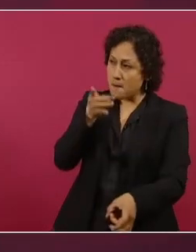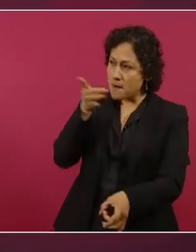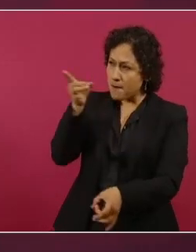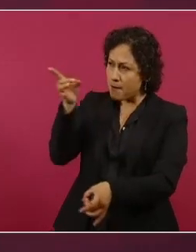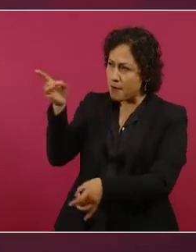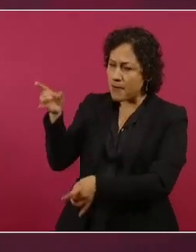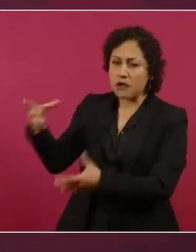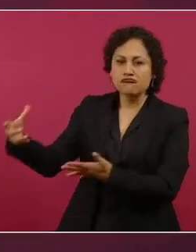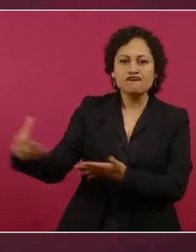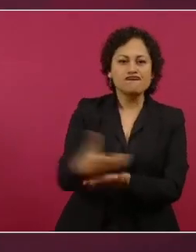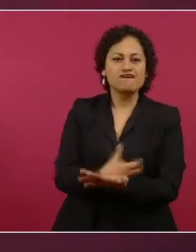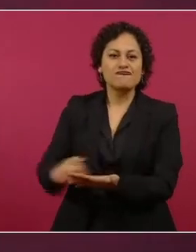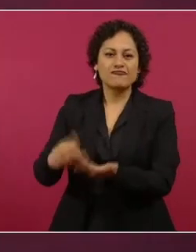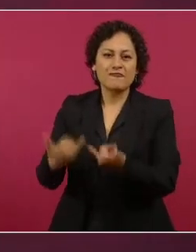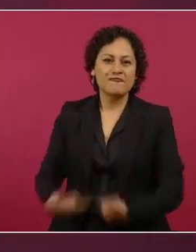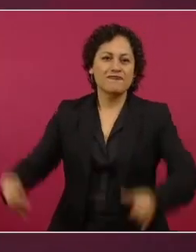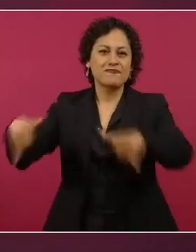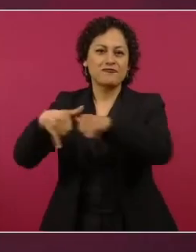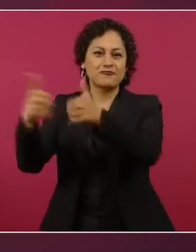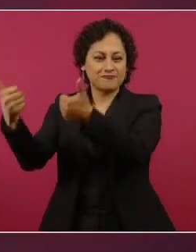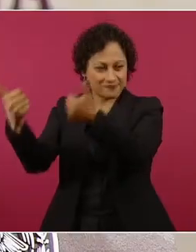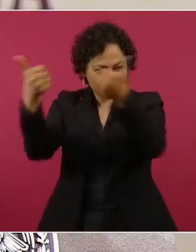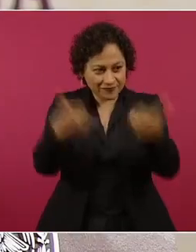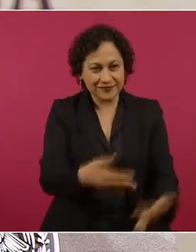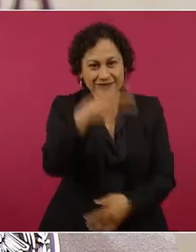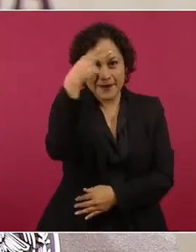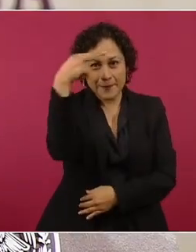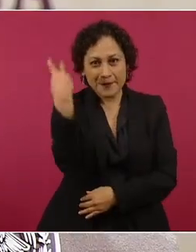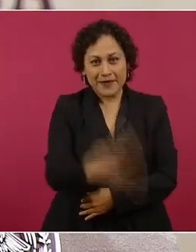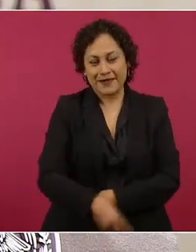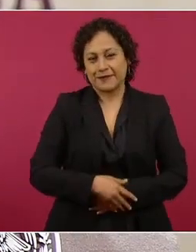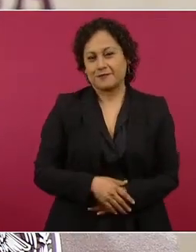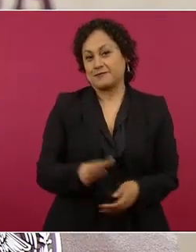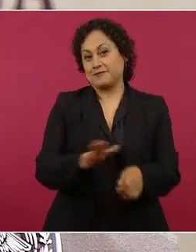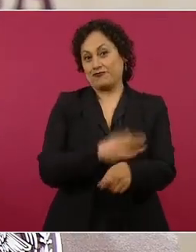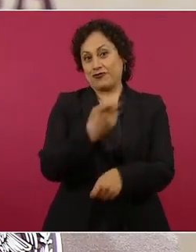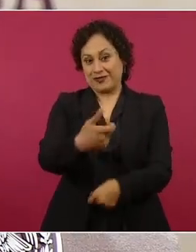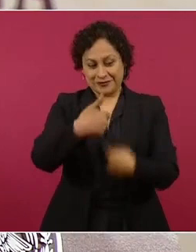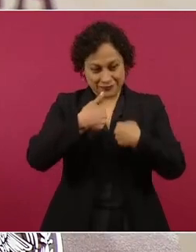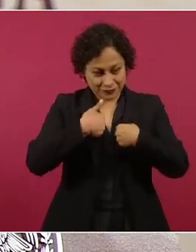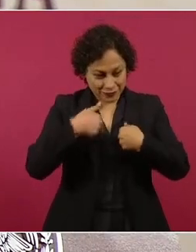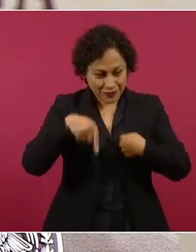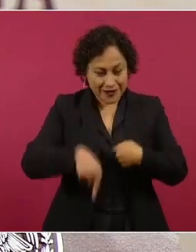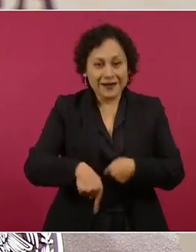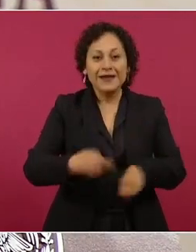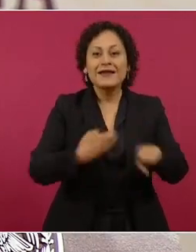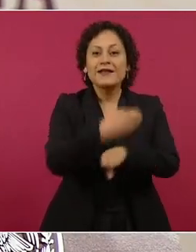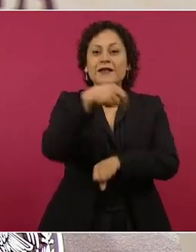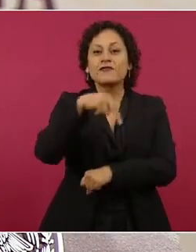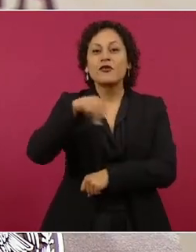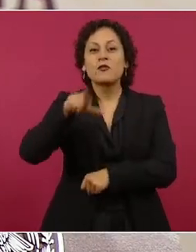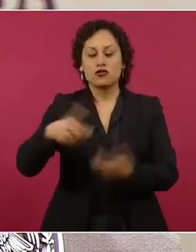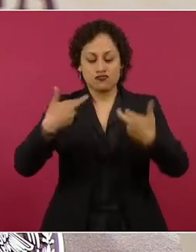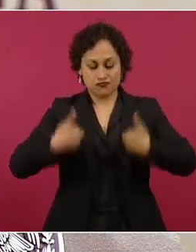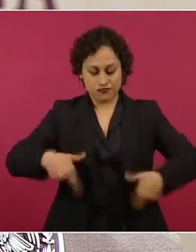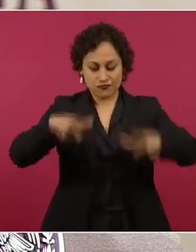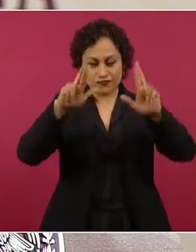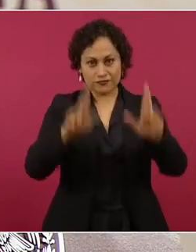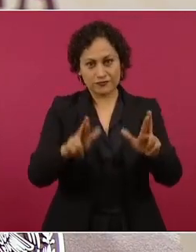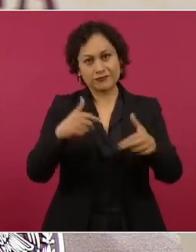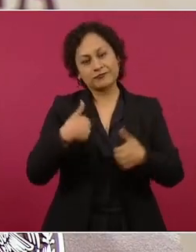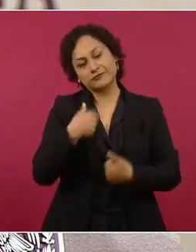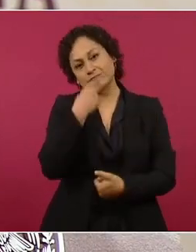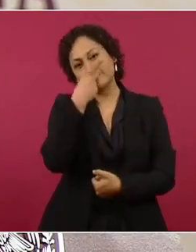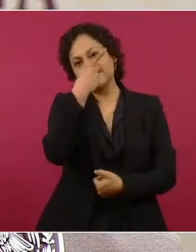Entonces, de parte del gobierno del estado, pues no me queda más que darle seguimiento